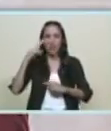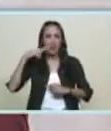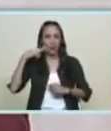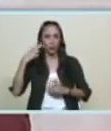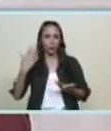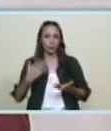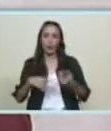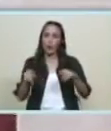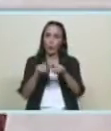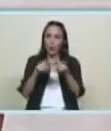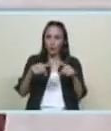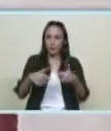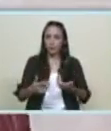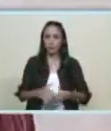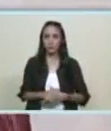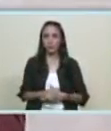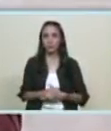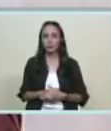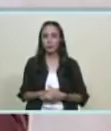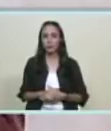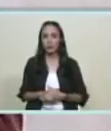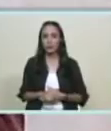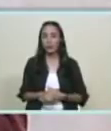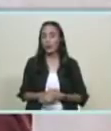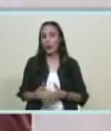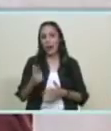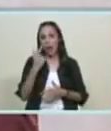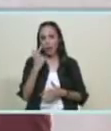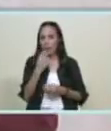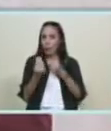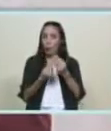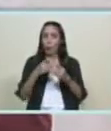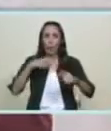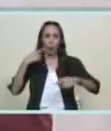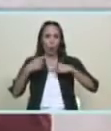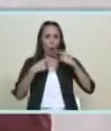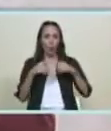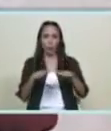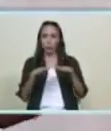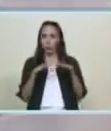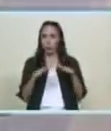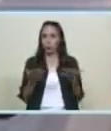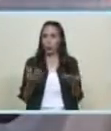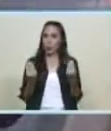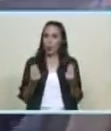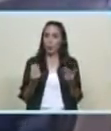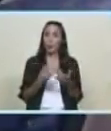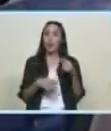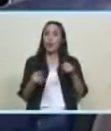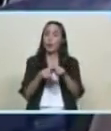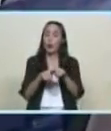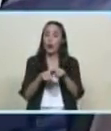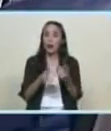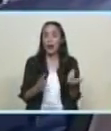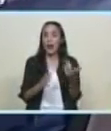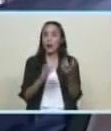y uno ve en el colorido ve el pasar del tiempo